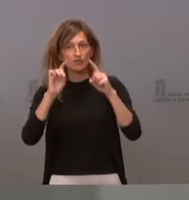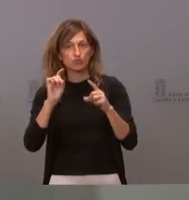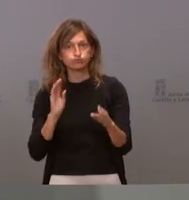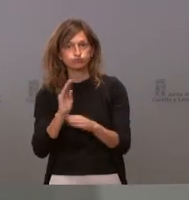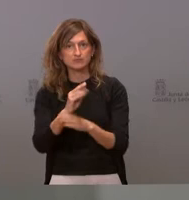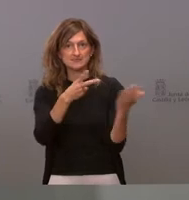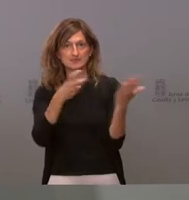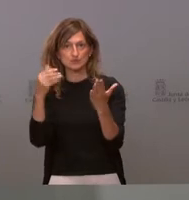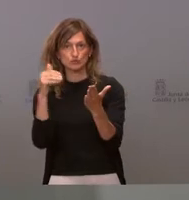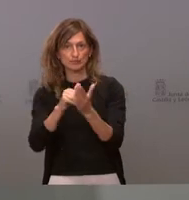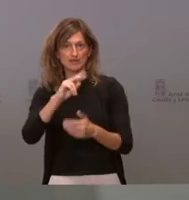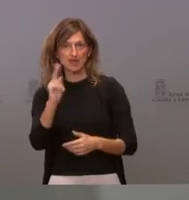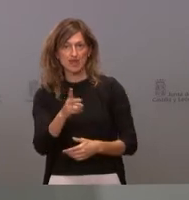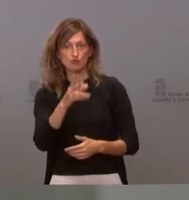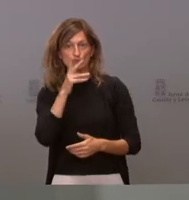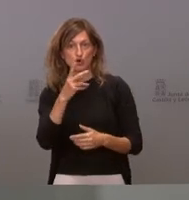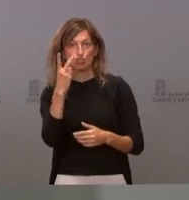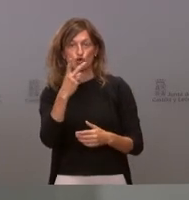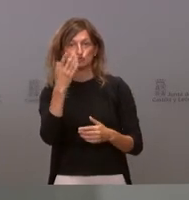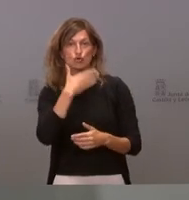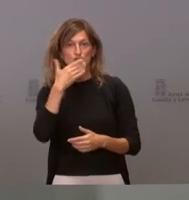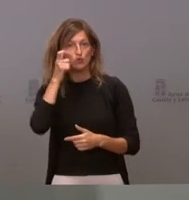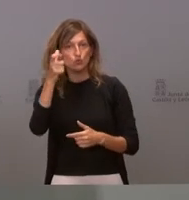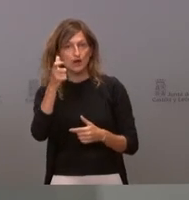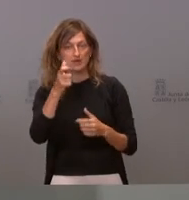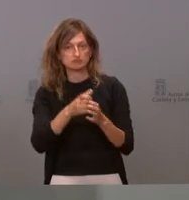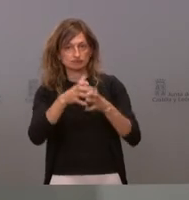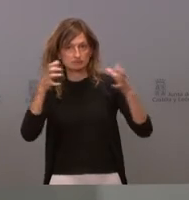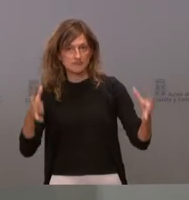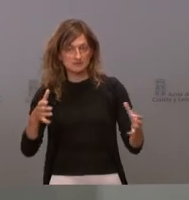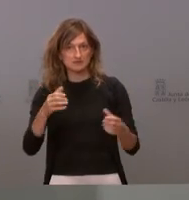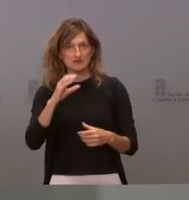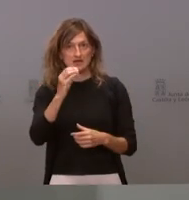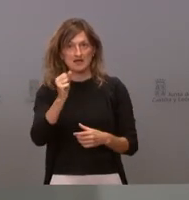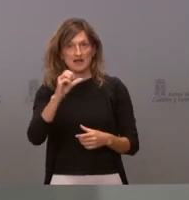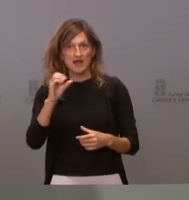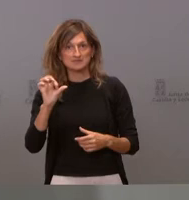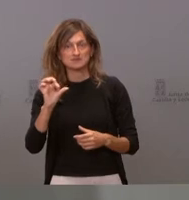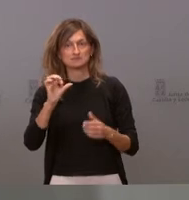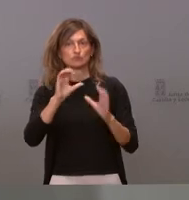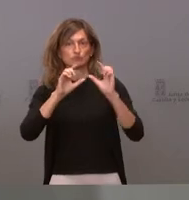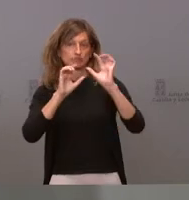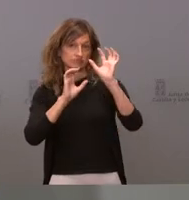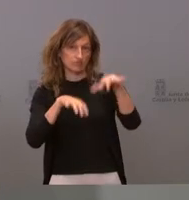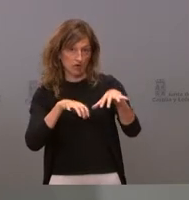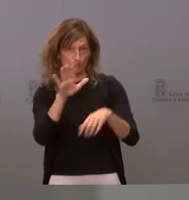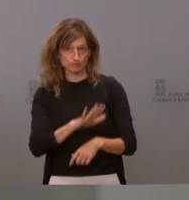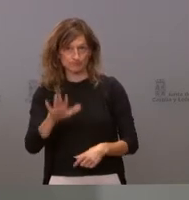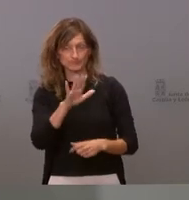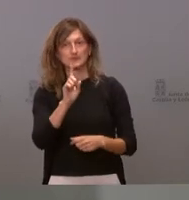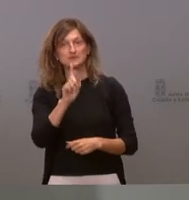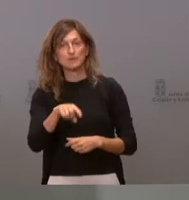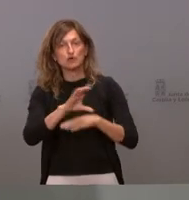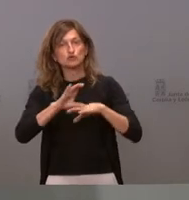.000 euros para ampliar dos colegios rurales agrupados, los conocidos como CRAS en la provincia de León. La Consejería